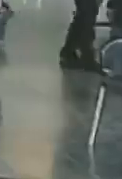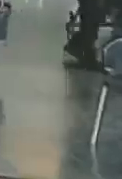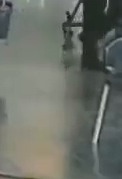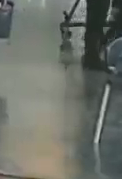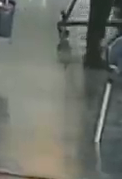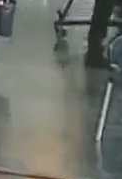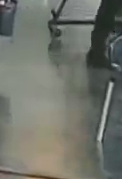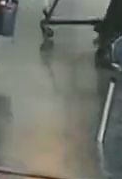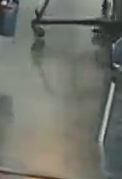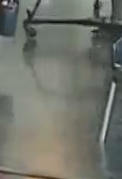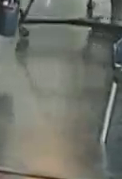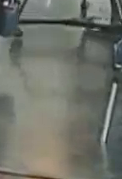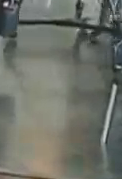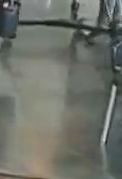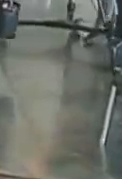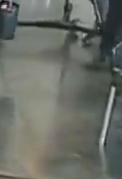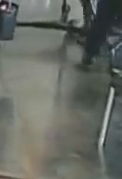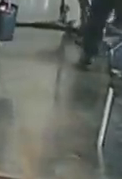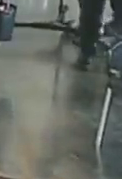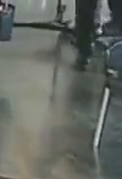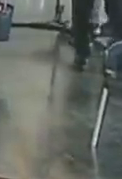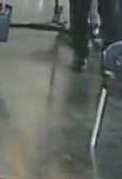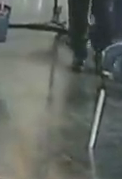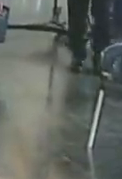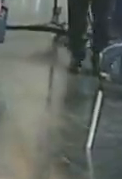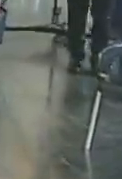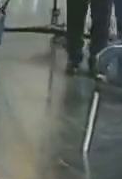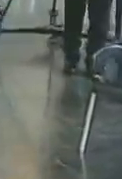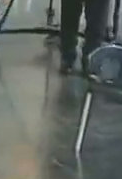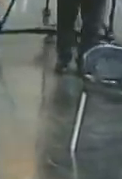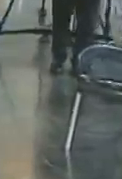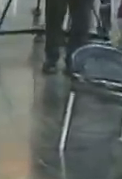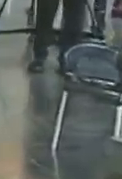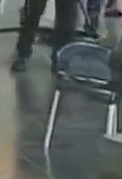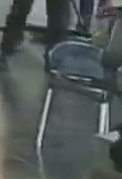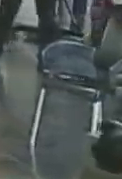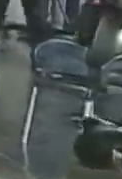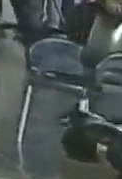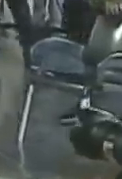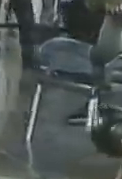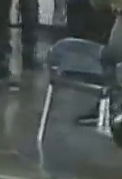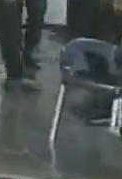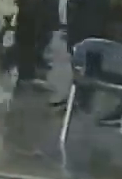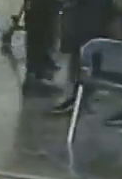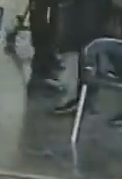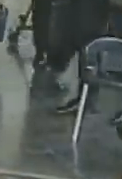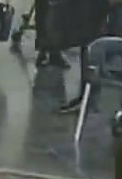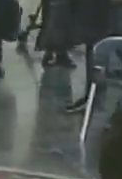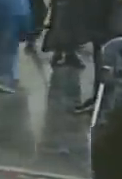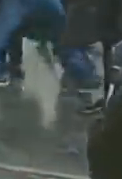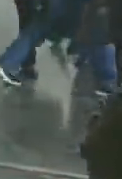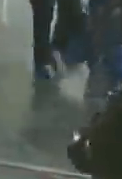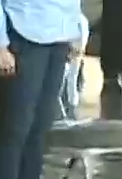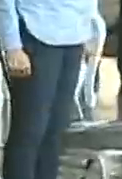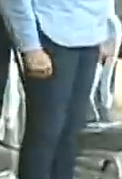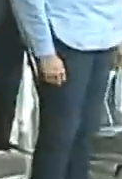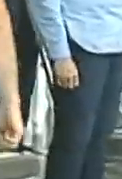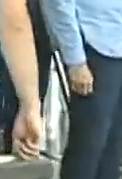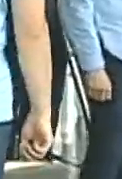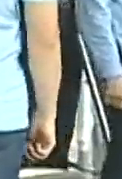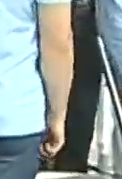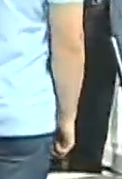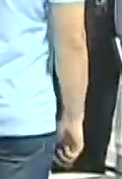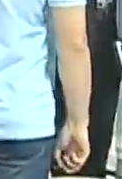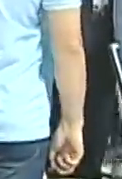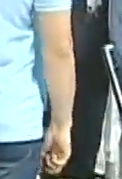Flores, de la vicepresidenta de la República, Delcy Rodríguez, el ministro del Poder Popular para la Cultura, Ernesto